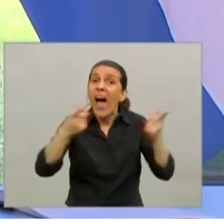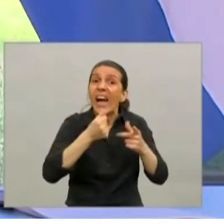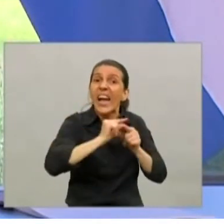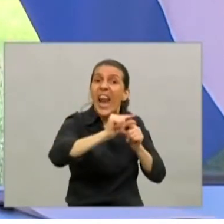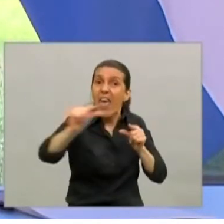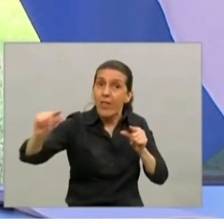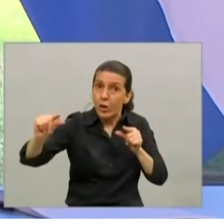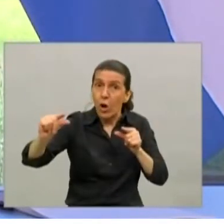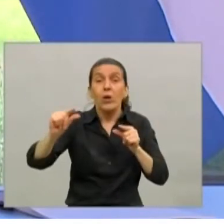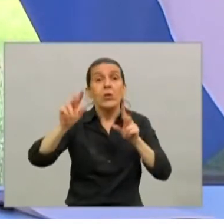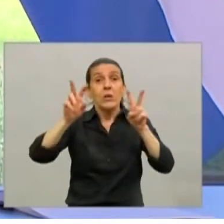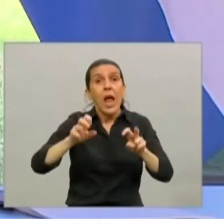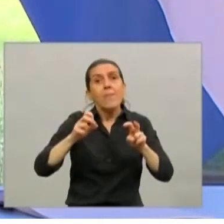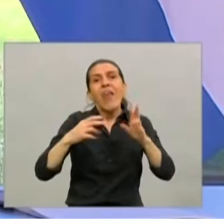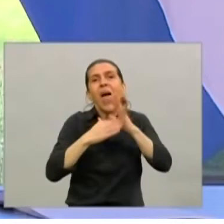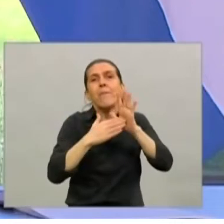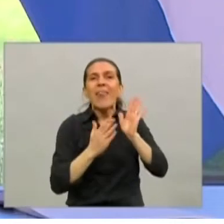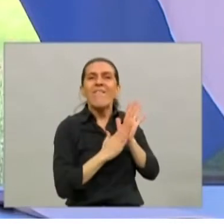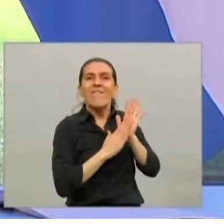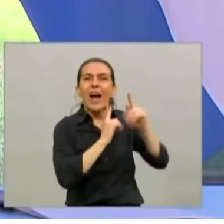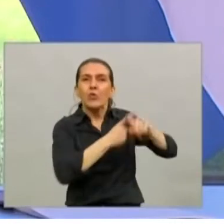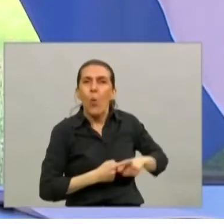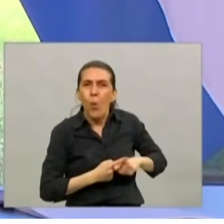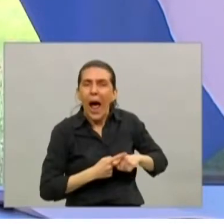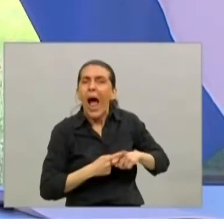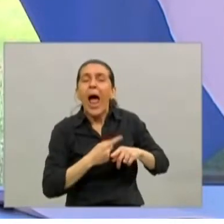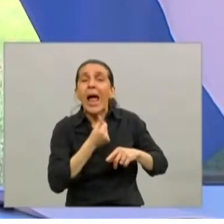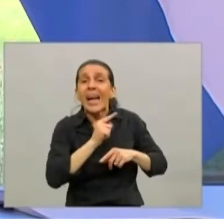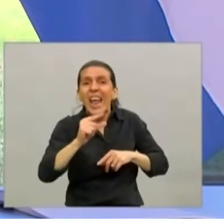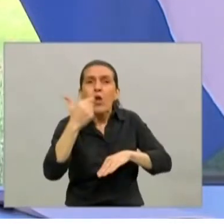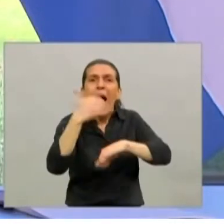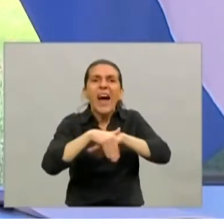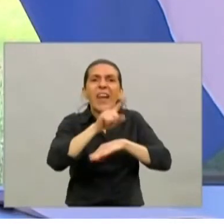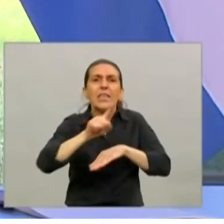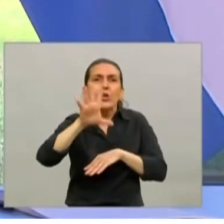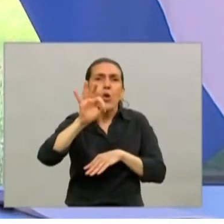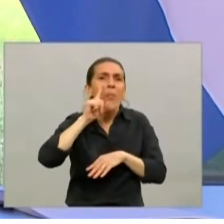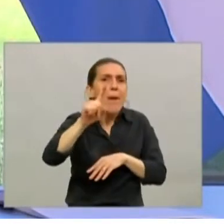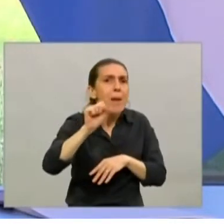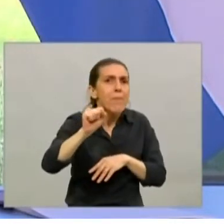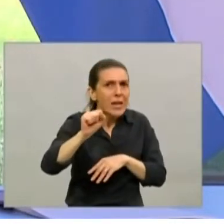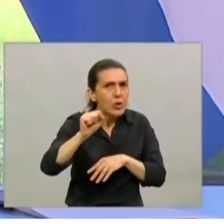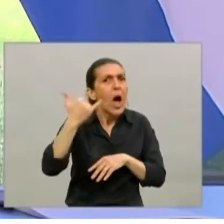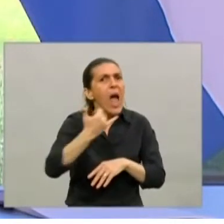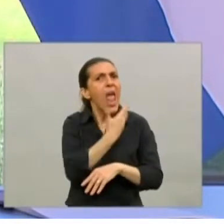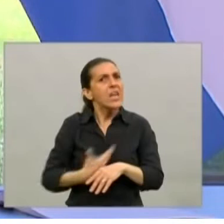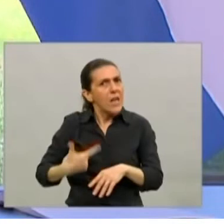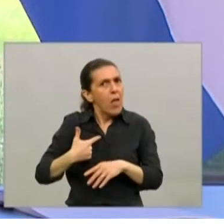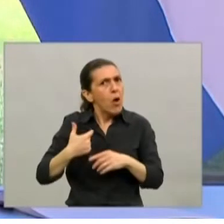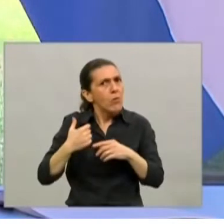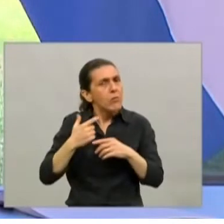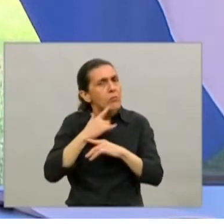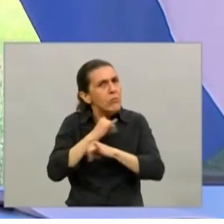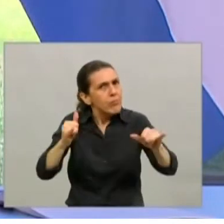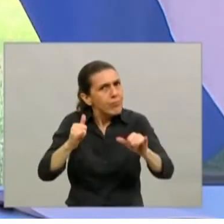que tiene que ver con lo que facturan y tiene un tope de 150 mil pesos, que eso está garantizado por el Estado, con lo cual